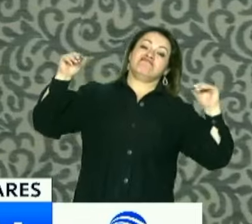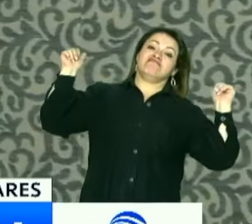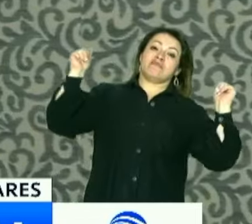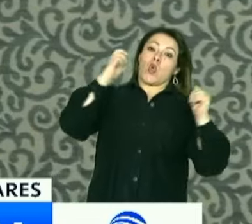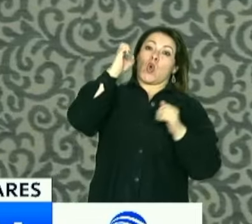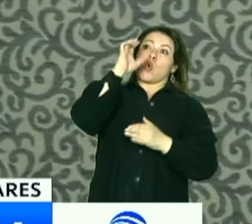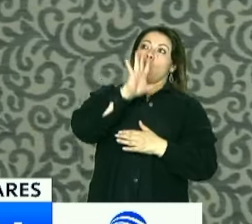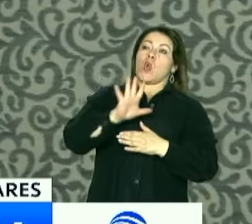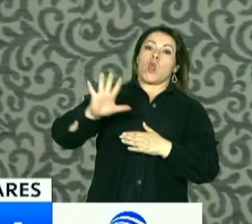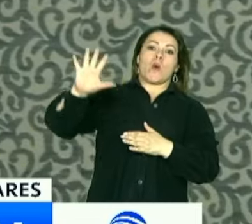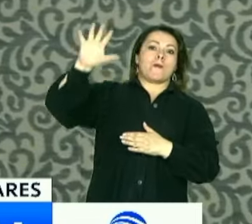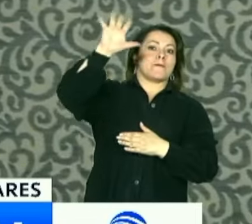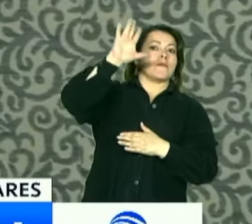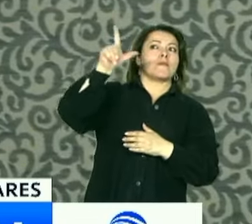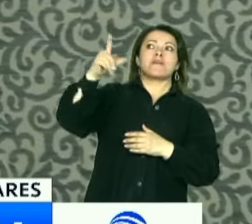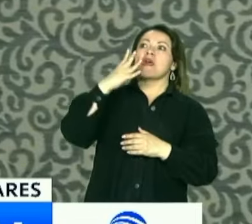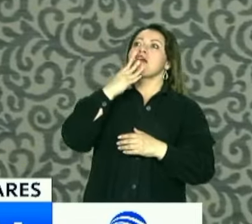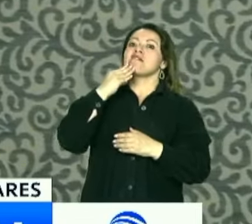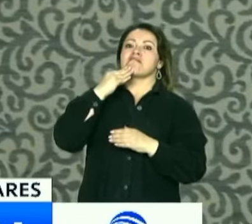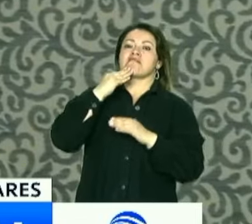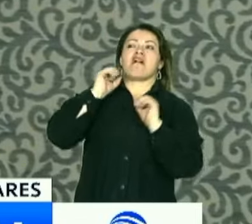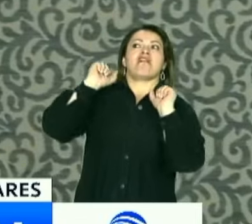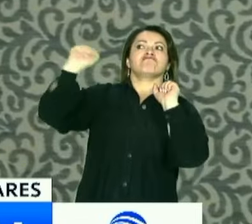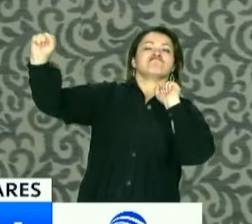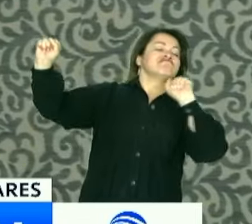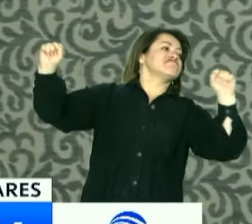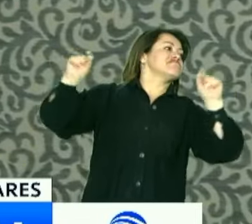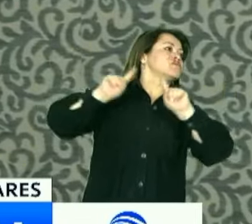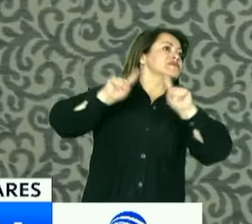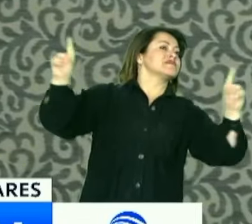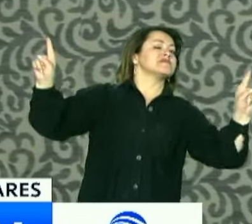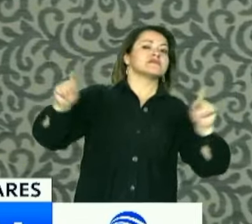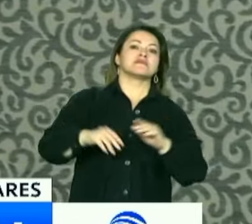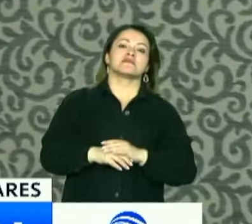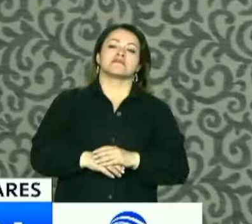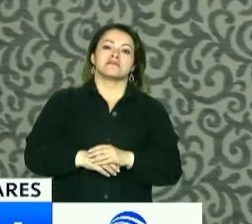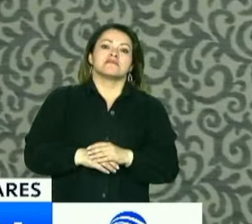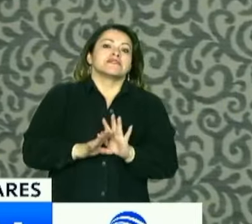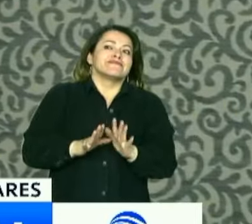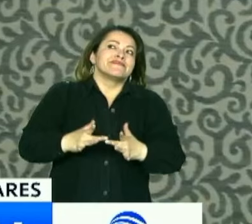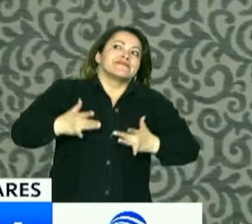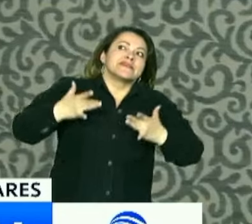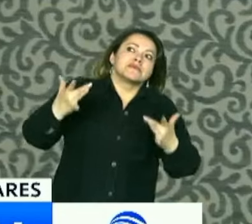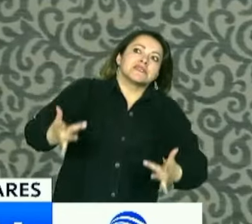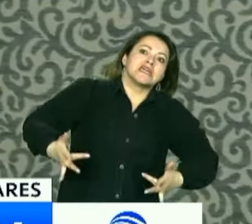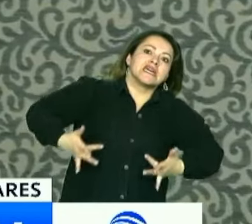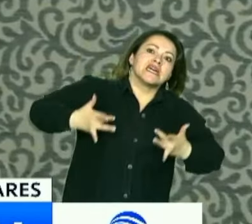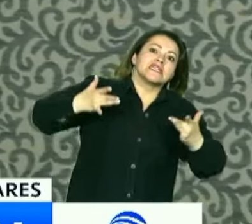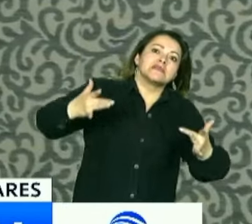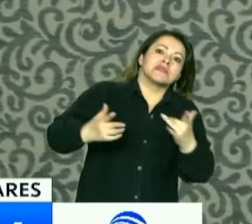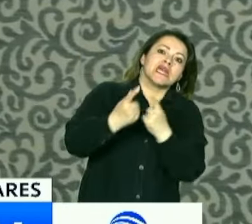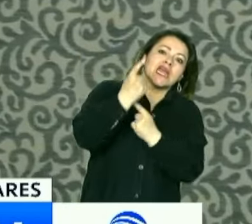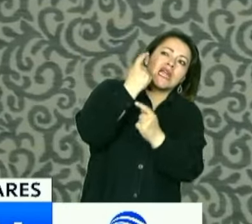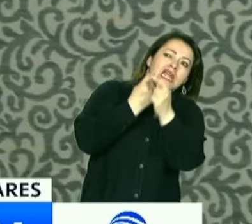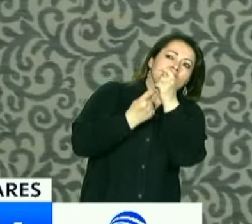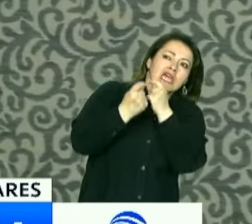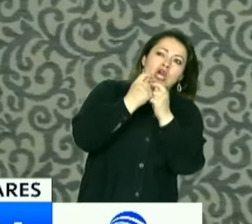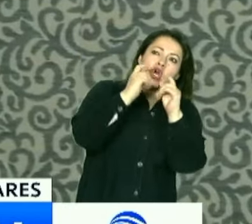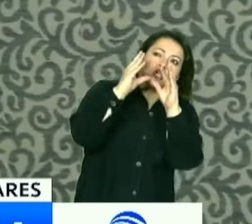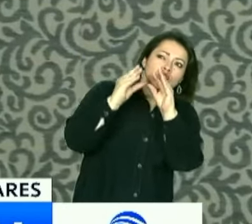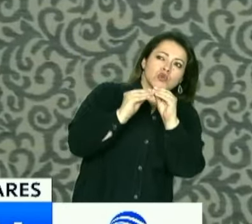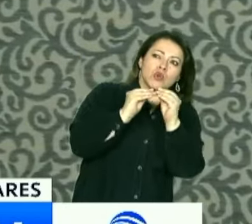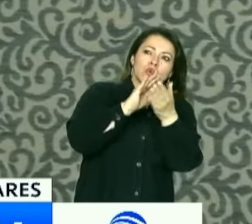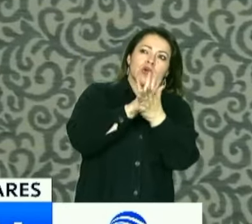Igual, después como gobierno se esperó los resultados de las negociaciones de cese al fuego